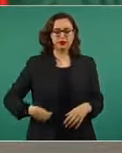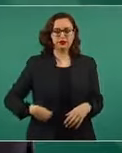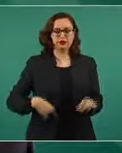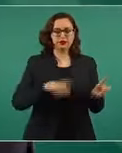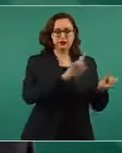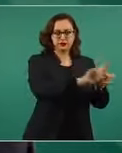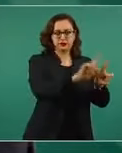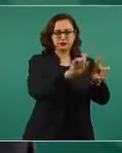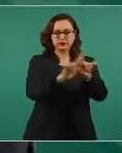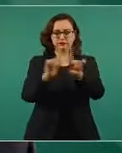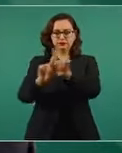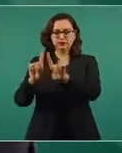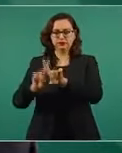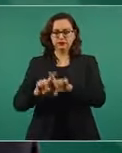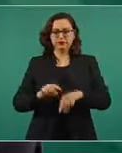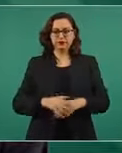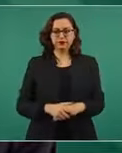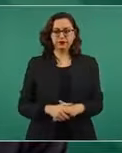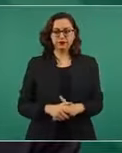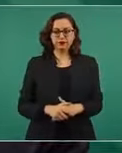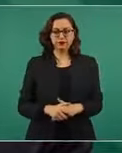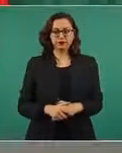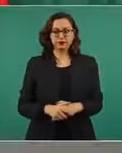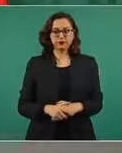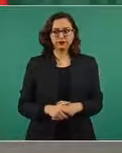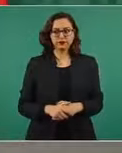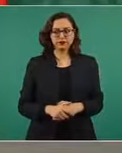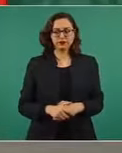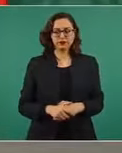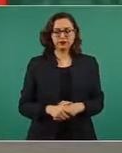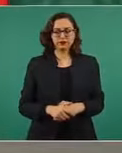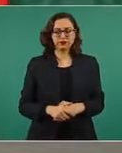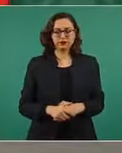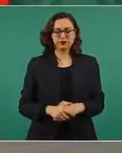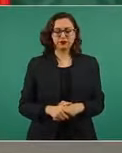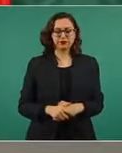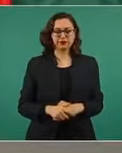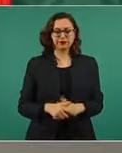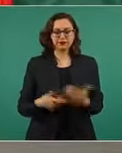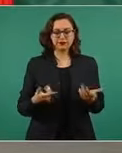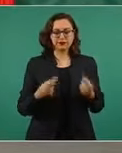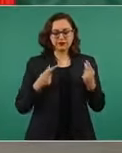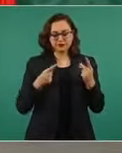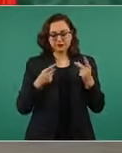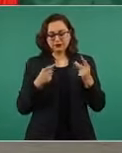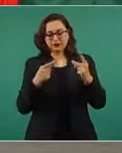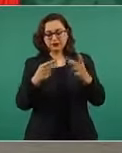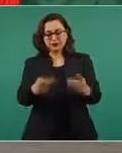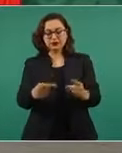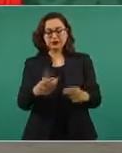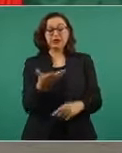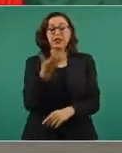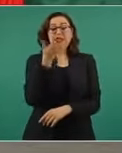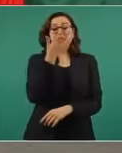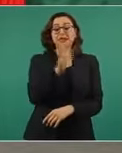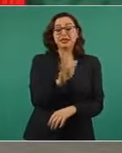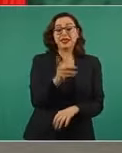esperamos terminar en 10 días, va a ser el primer estado